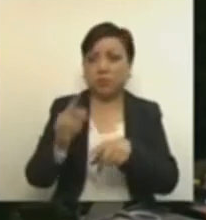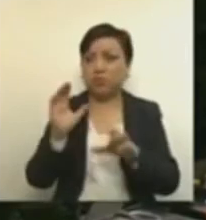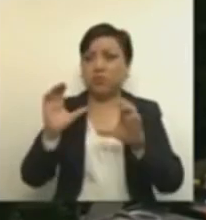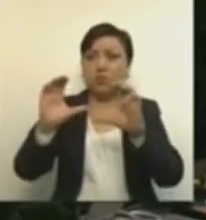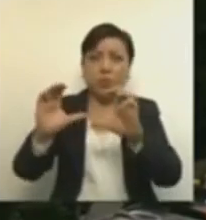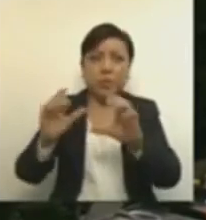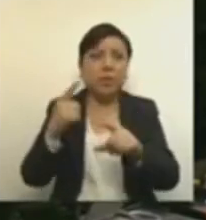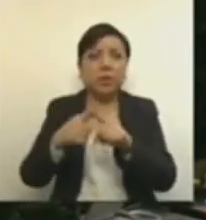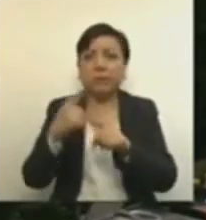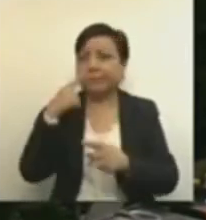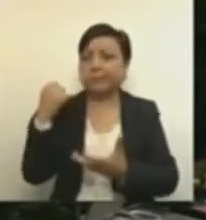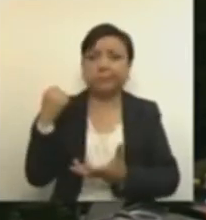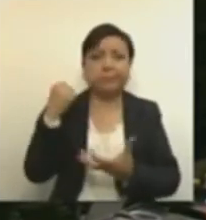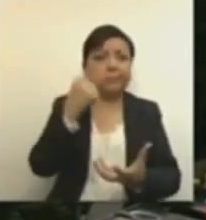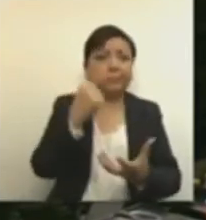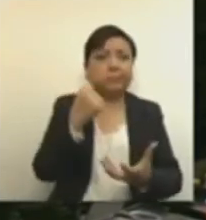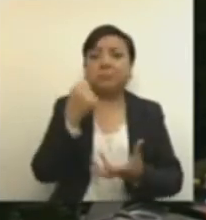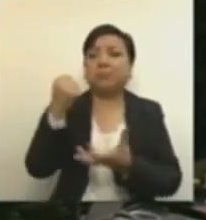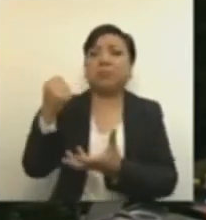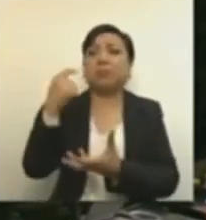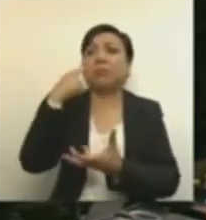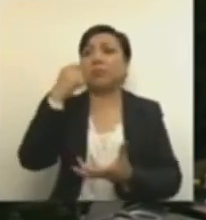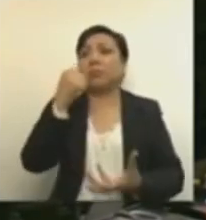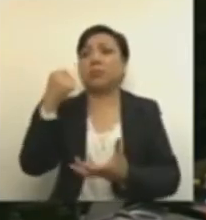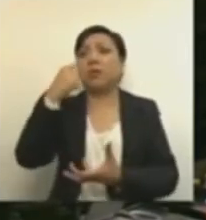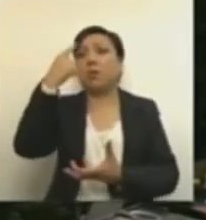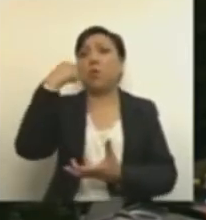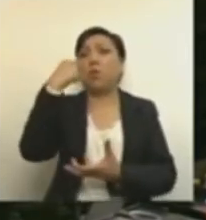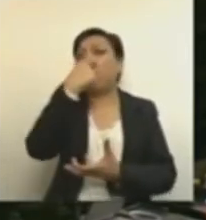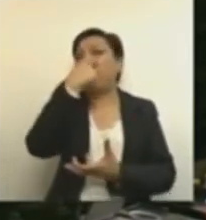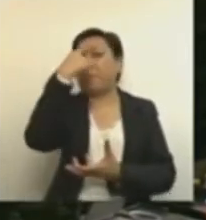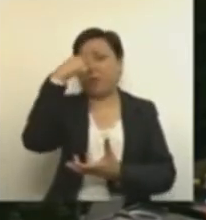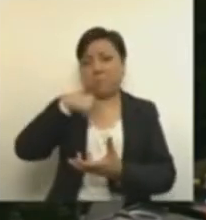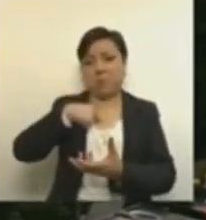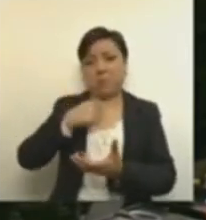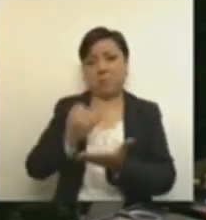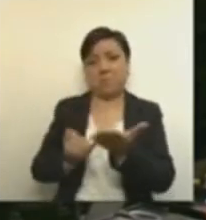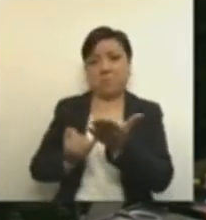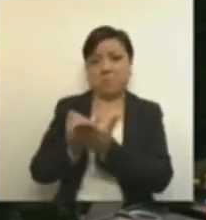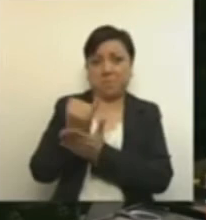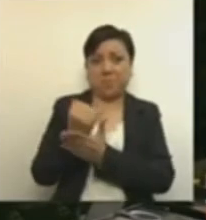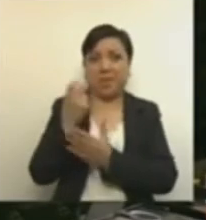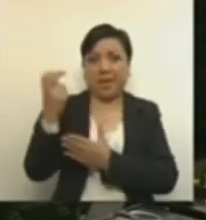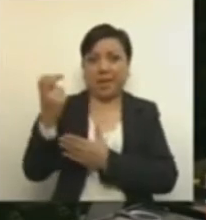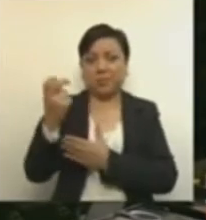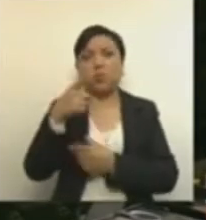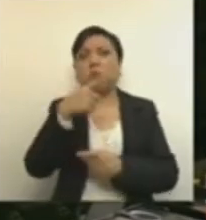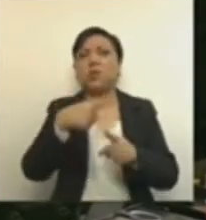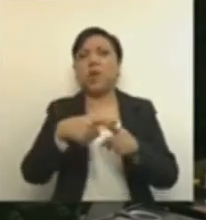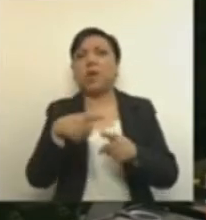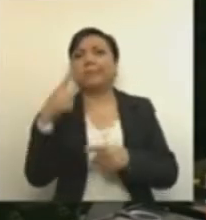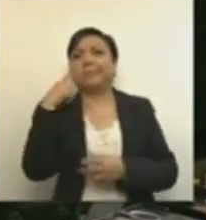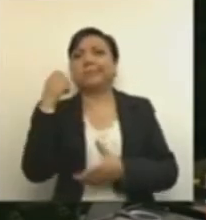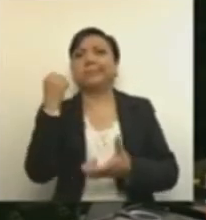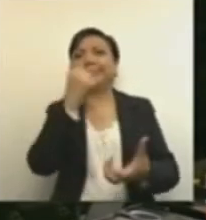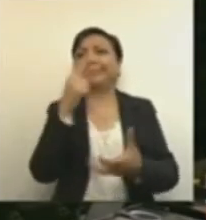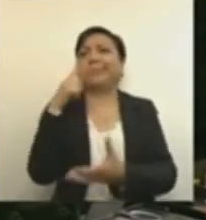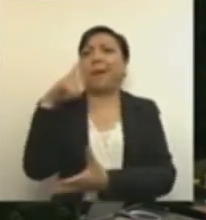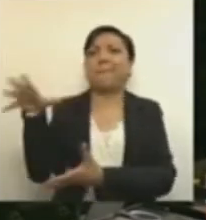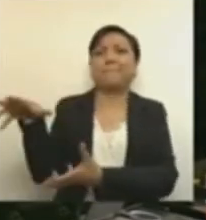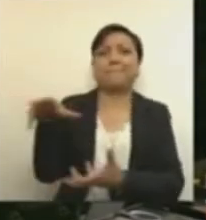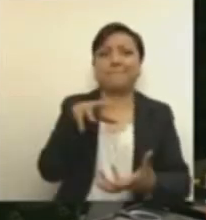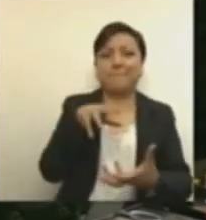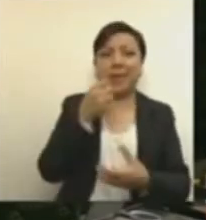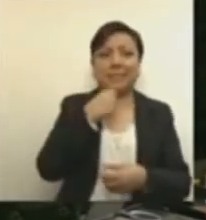el uso verdaderamente discrecional de ese dinero que será administrado por la Secretaría de Hacienda. ¿Qué